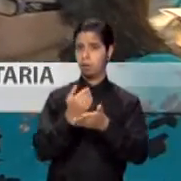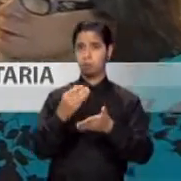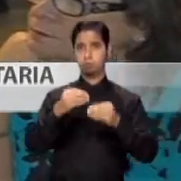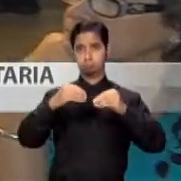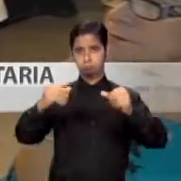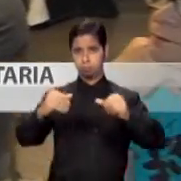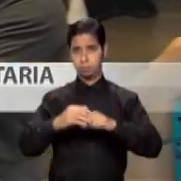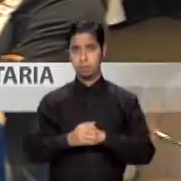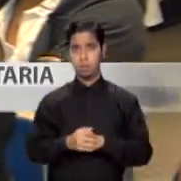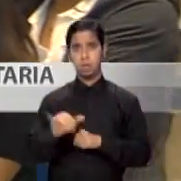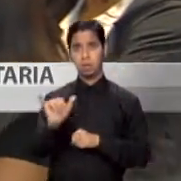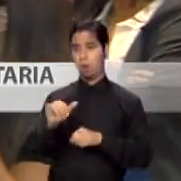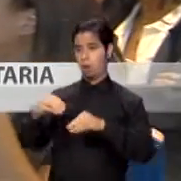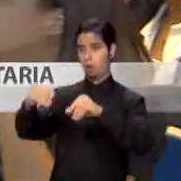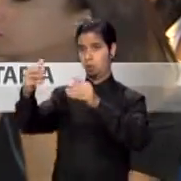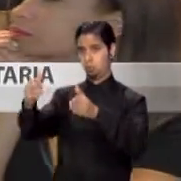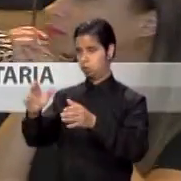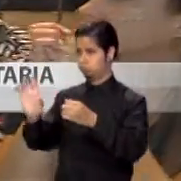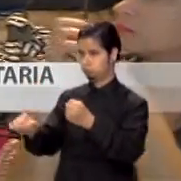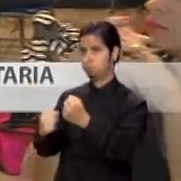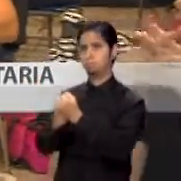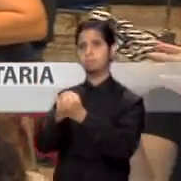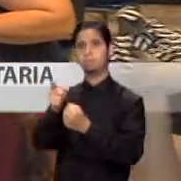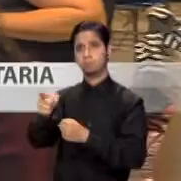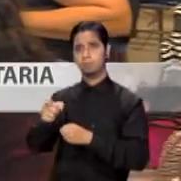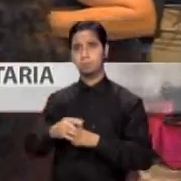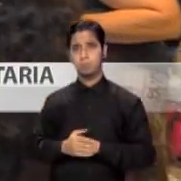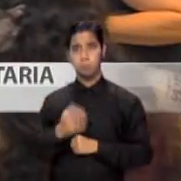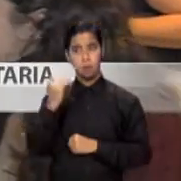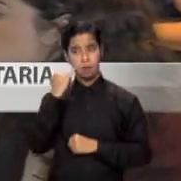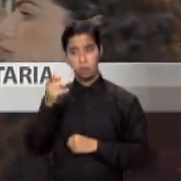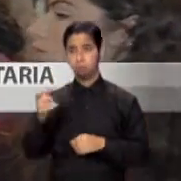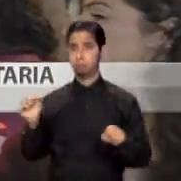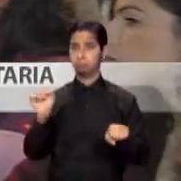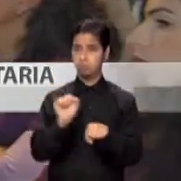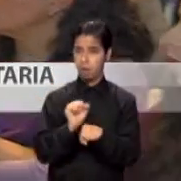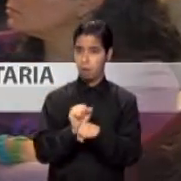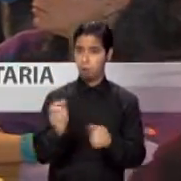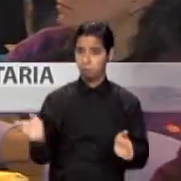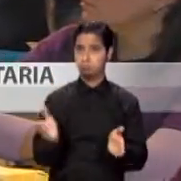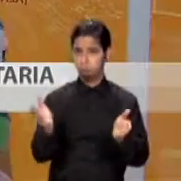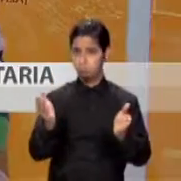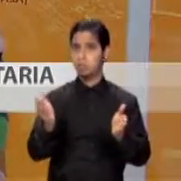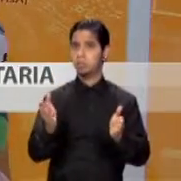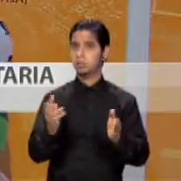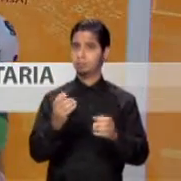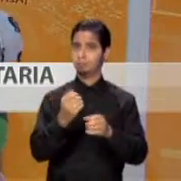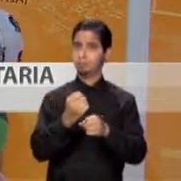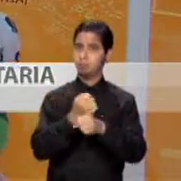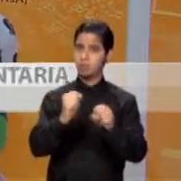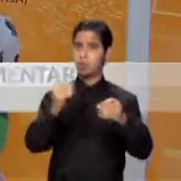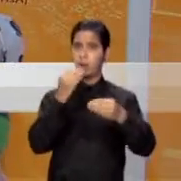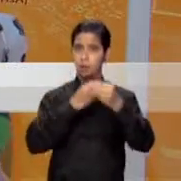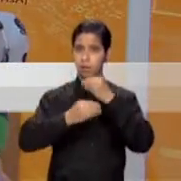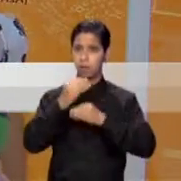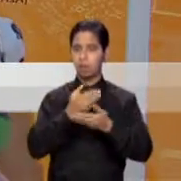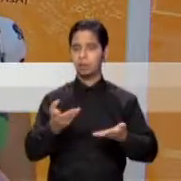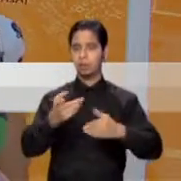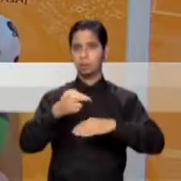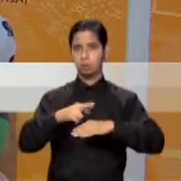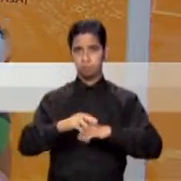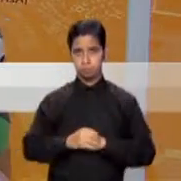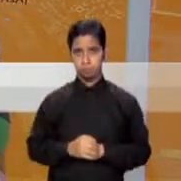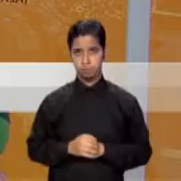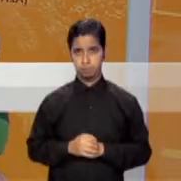a nuestros agricultores porque al honrar su trabajo se refuerza una mejor seguridad alimentaria. En todas partes del mundo se mide la